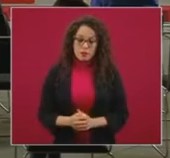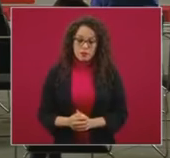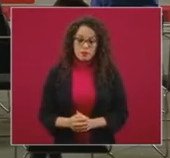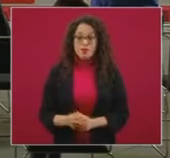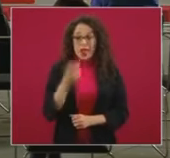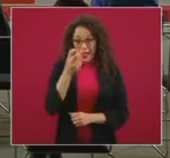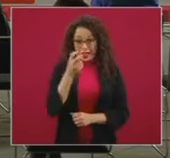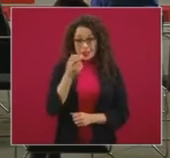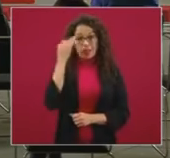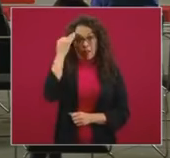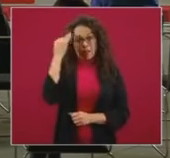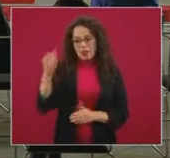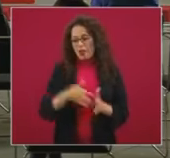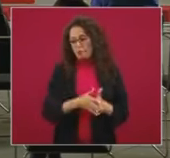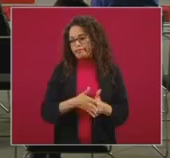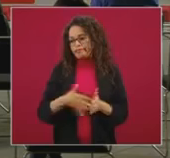tiempo.